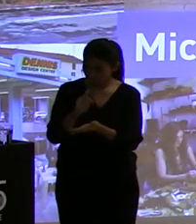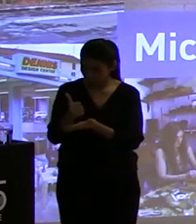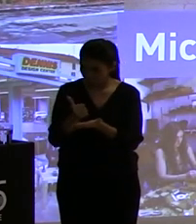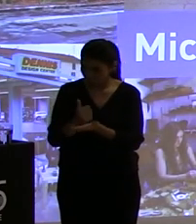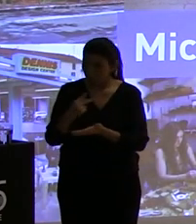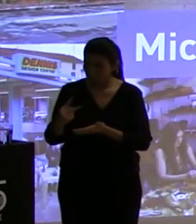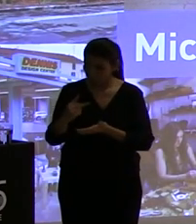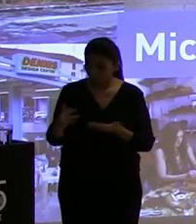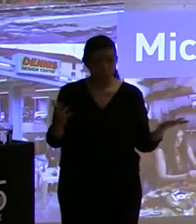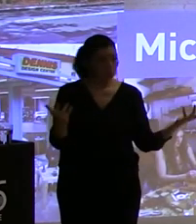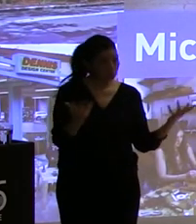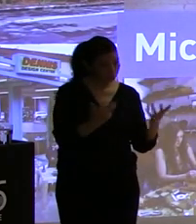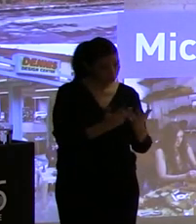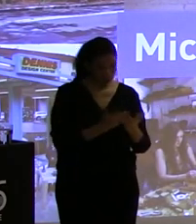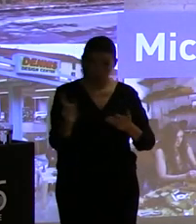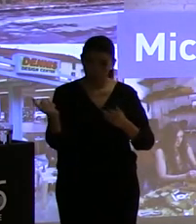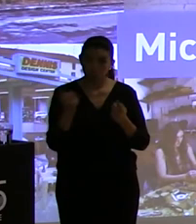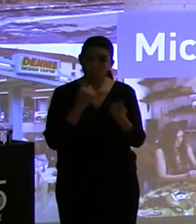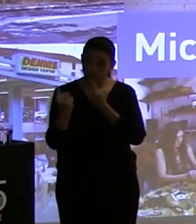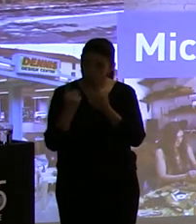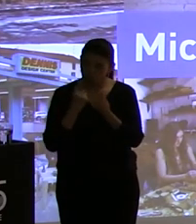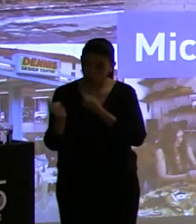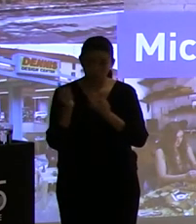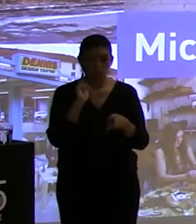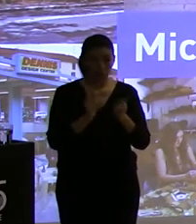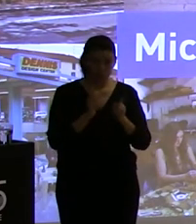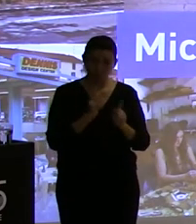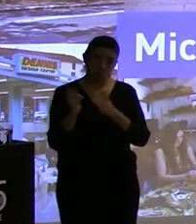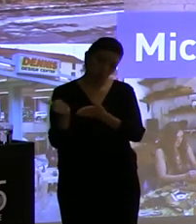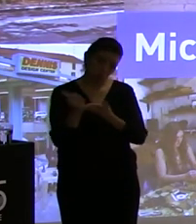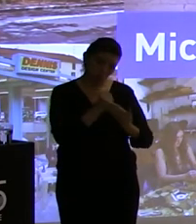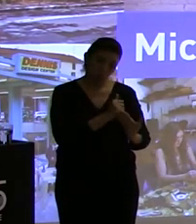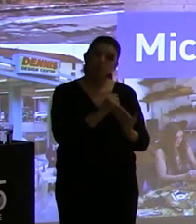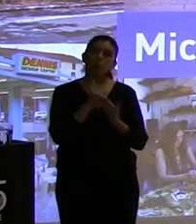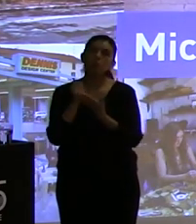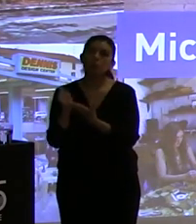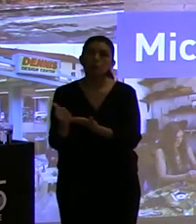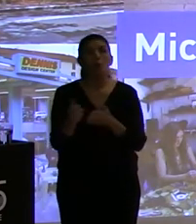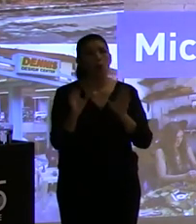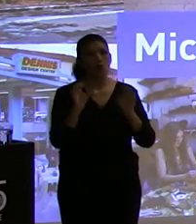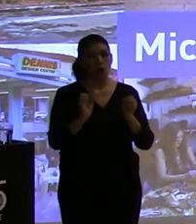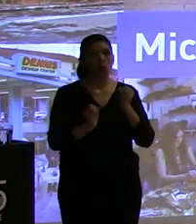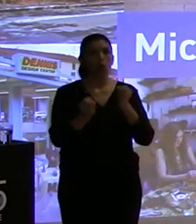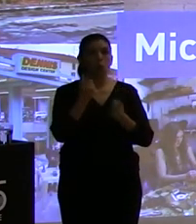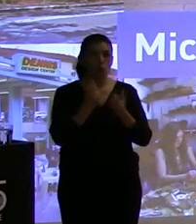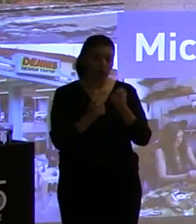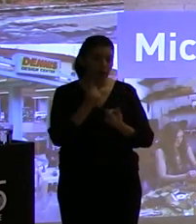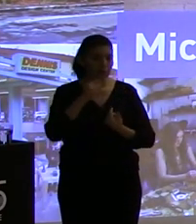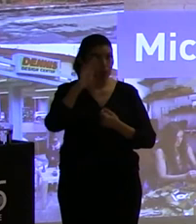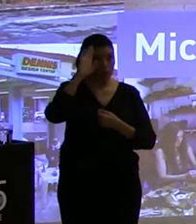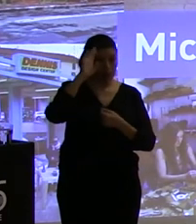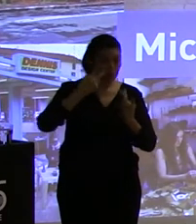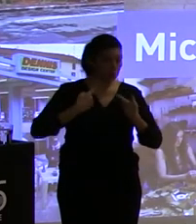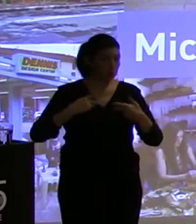que le llamamos green housing es decir hacerle crecer a pequeños emprendedores locales es muy difícil en las ciudades de Estados